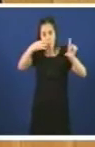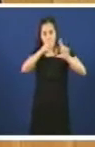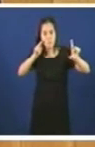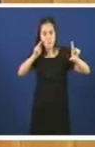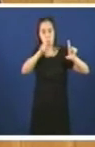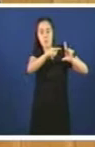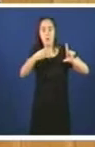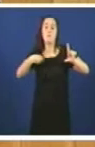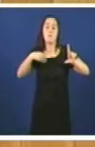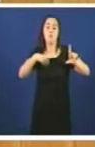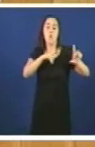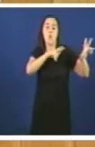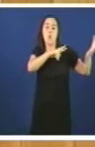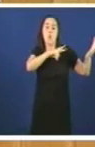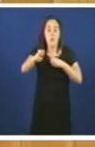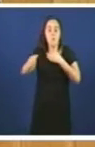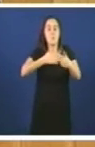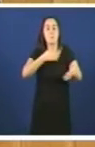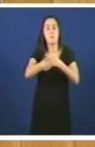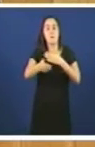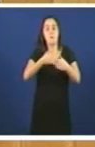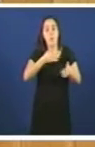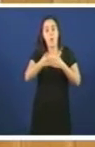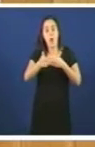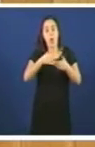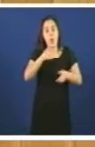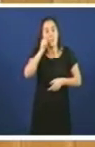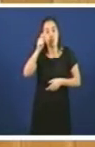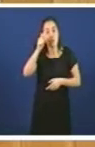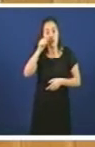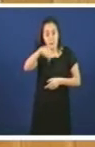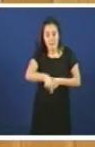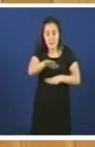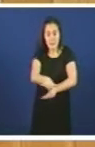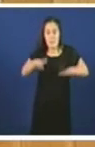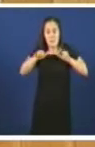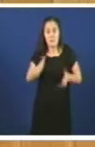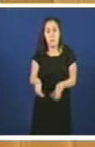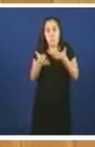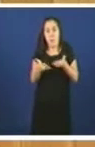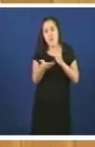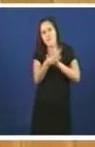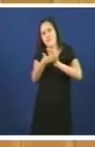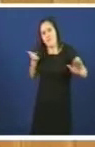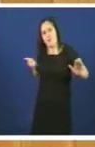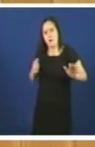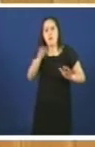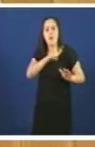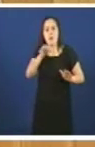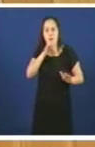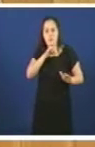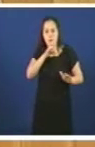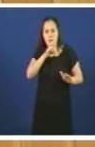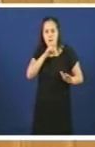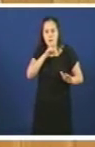o novo manual de sinalización turística aprobado por este goberno, exclue a lingua galega e mesmo chega, chega